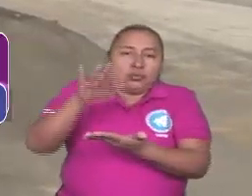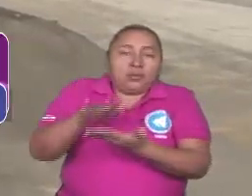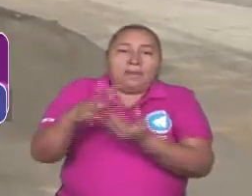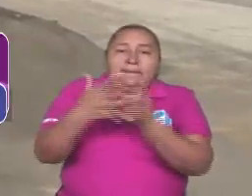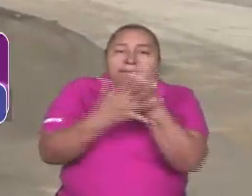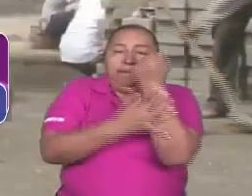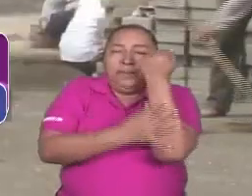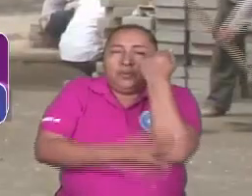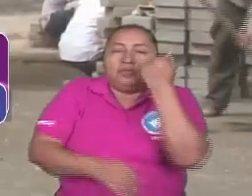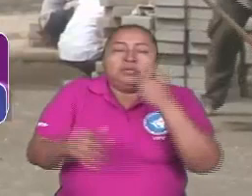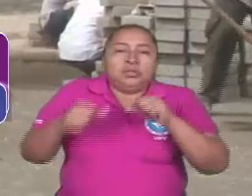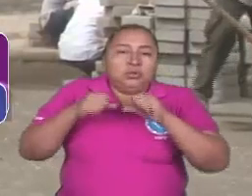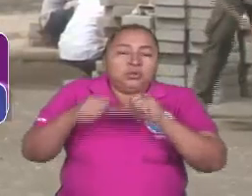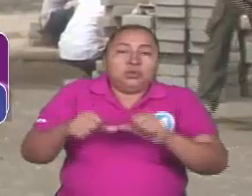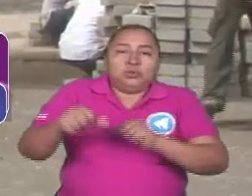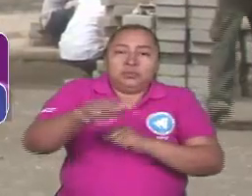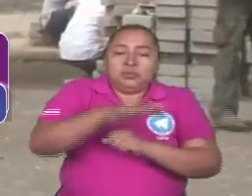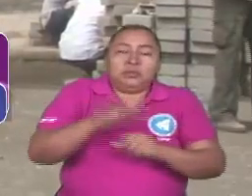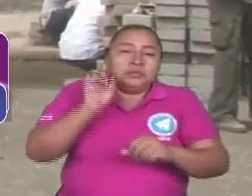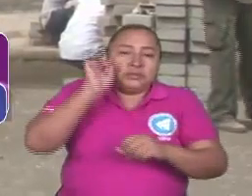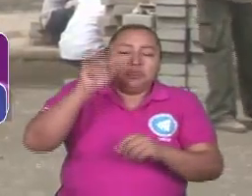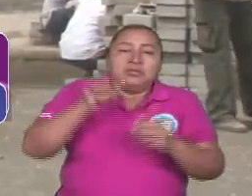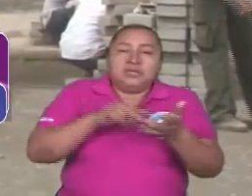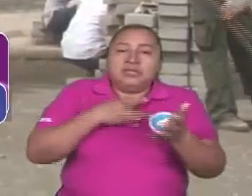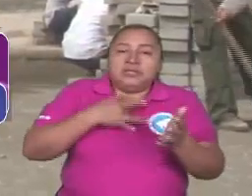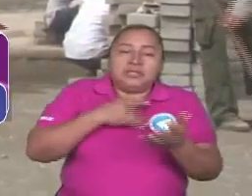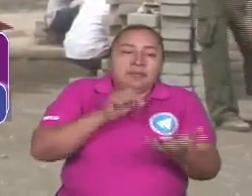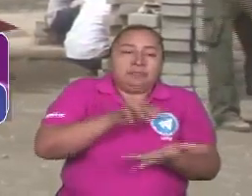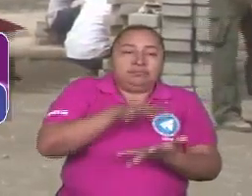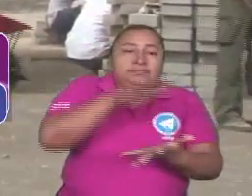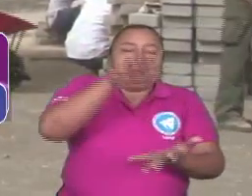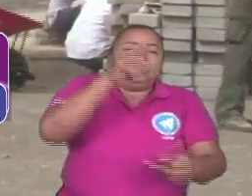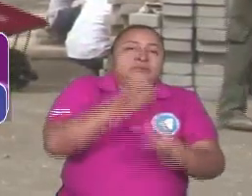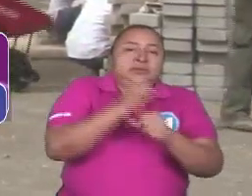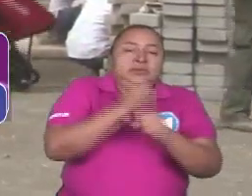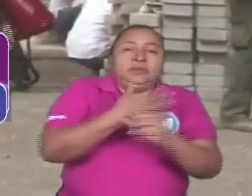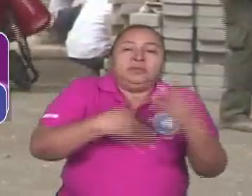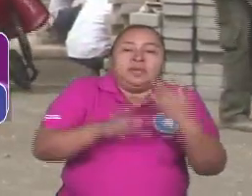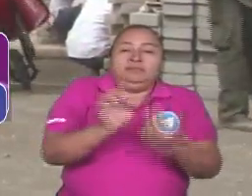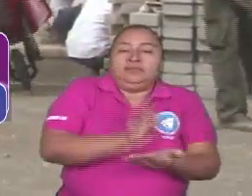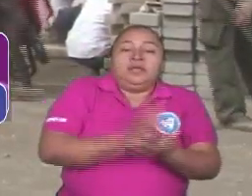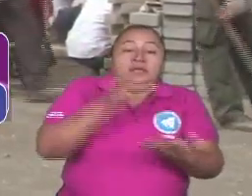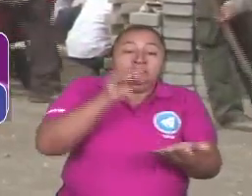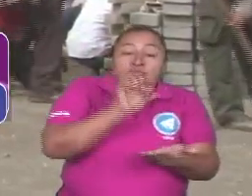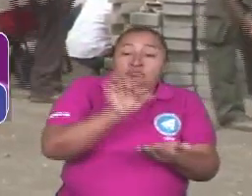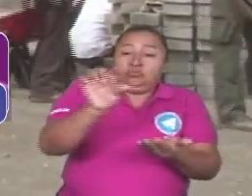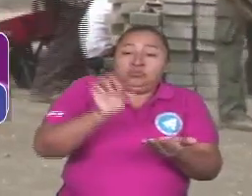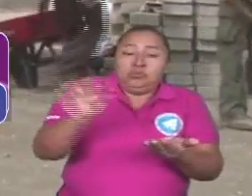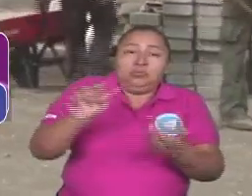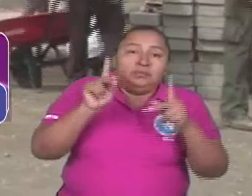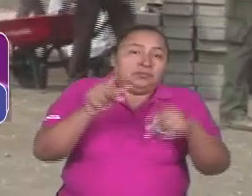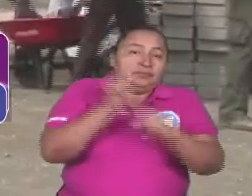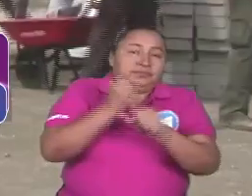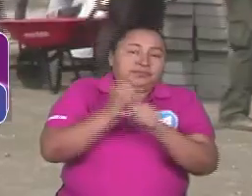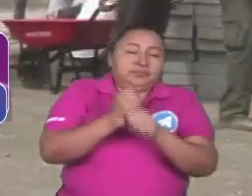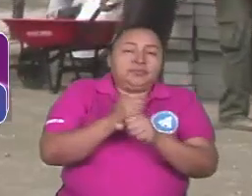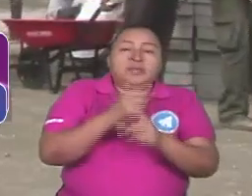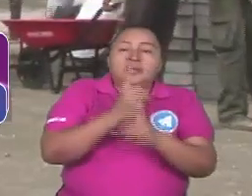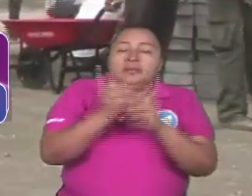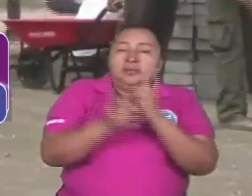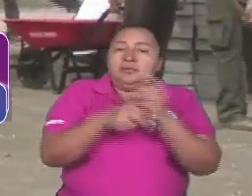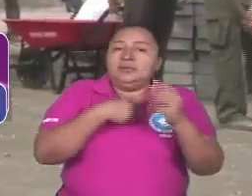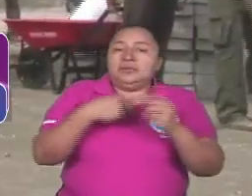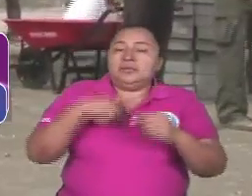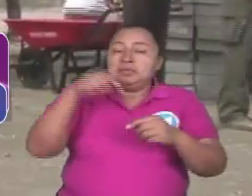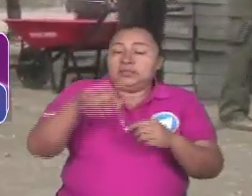pobreza, de continuar sentando bases de desarrollo, pasa por crear riqueza. Y incrementar los niveles productivos de la clase trabajadora. Entonces tenemos por un lado,